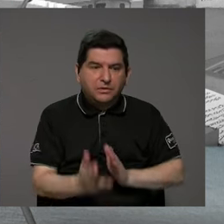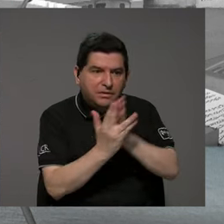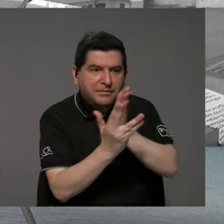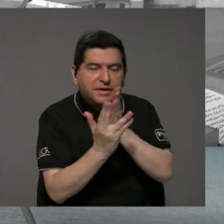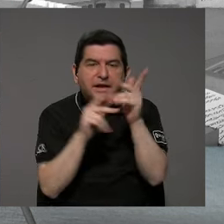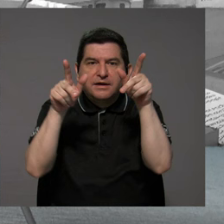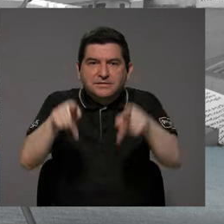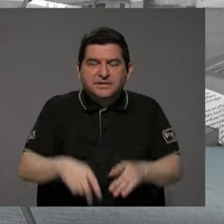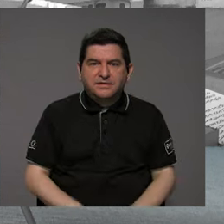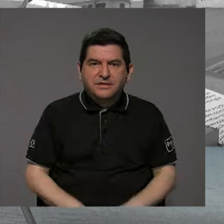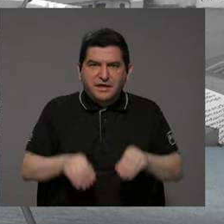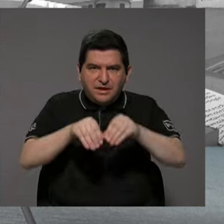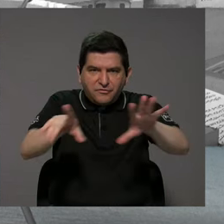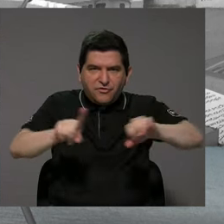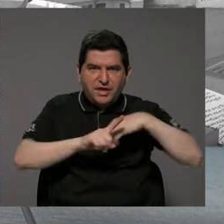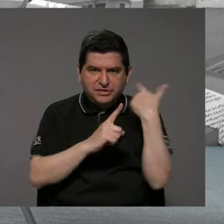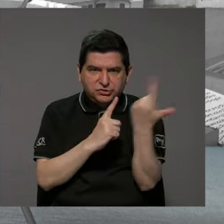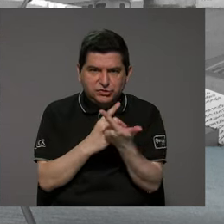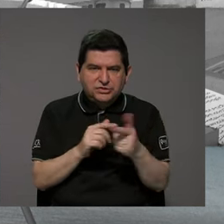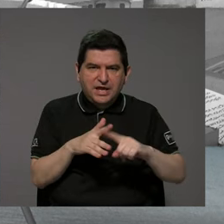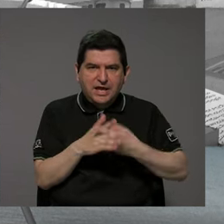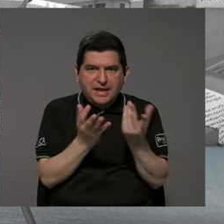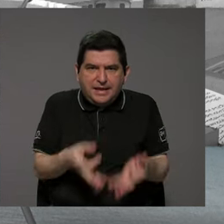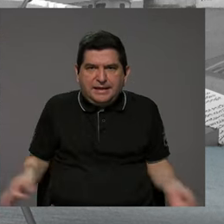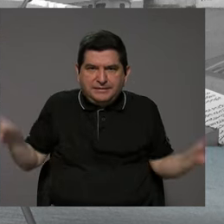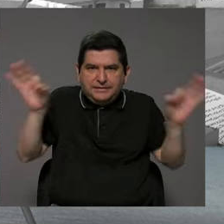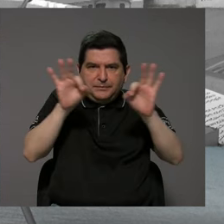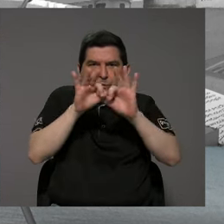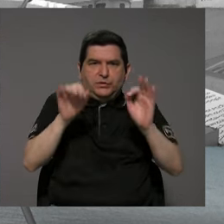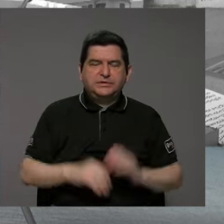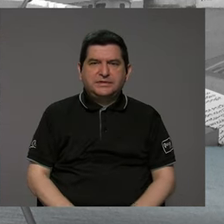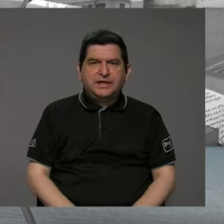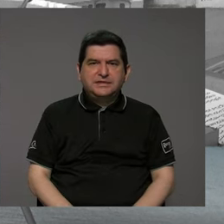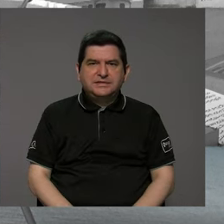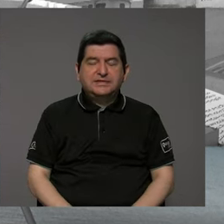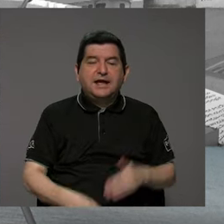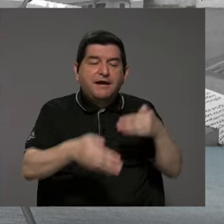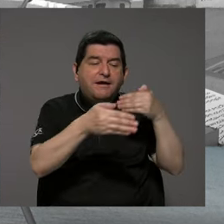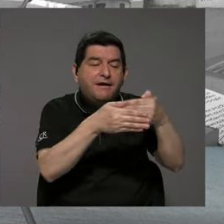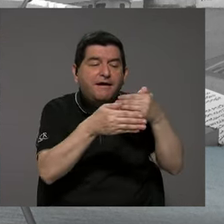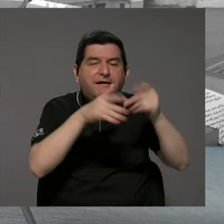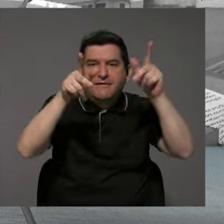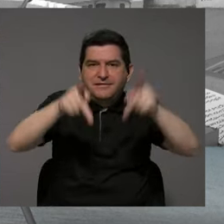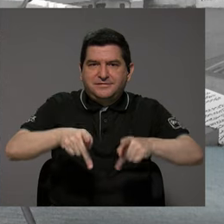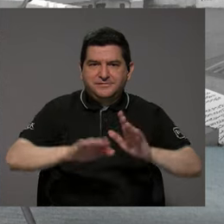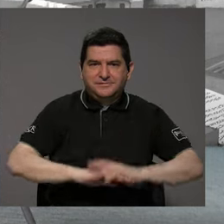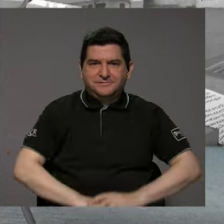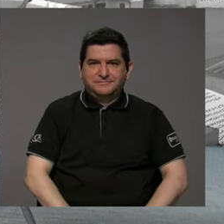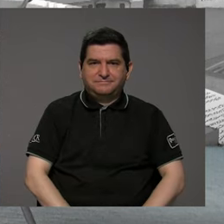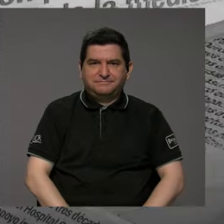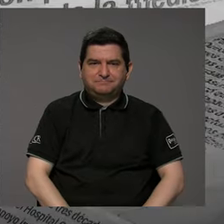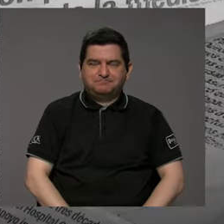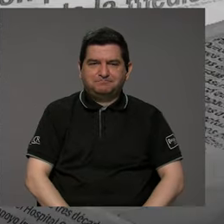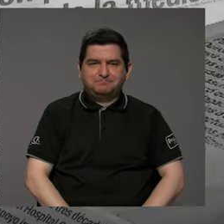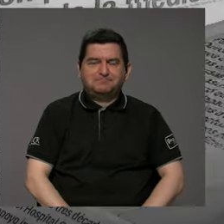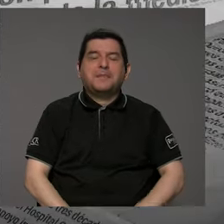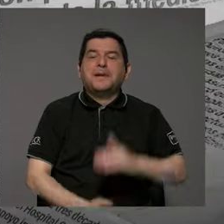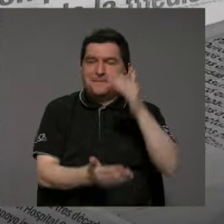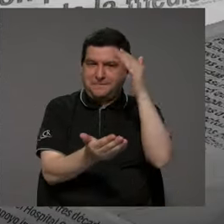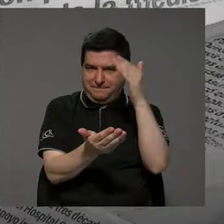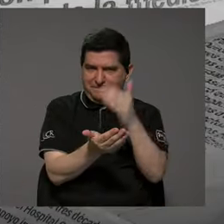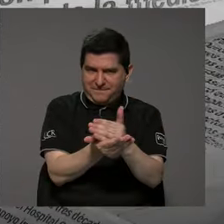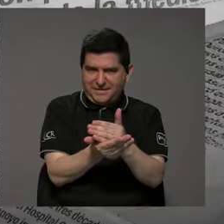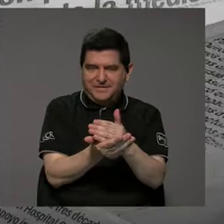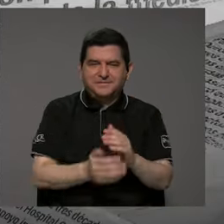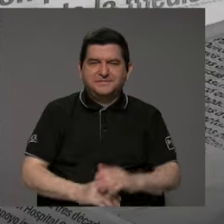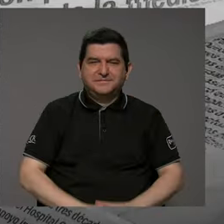ciudadanía, porque las redes sociales son una herramienta muy importante para generar cercanía con el ciudadano. Sí, bueno, vamos a hacer una pausa